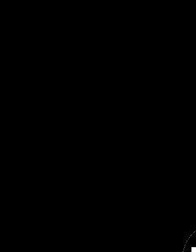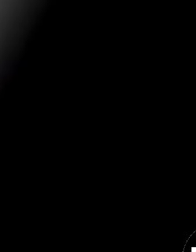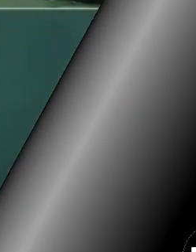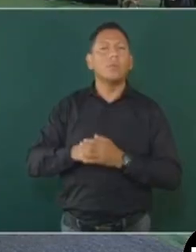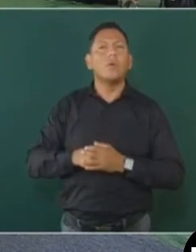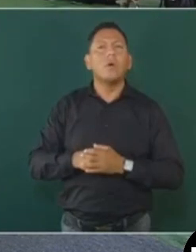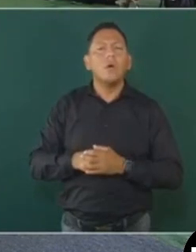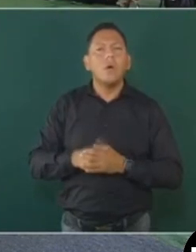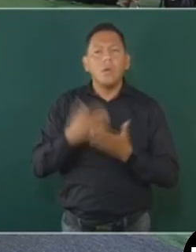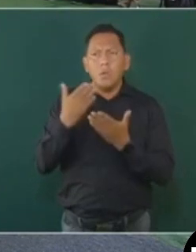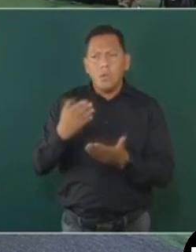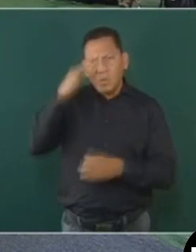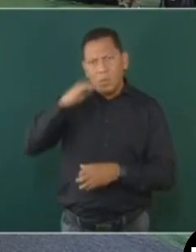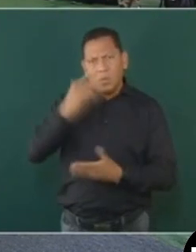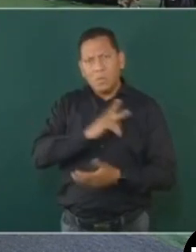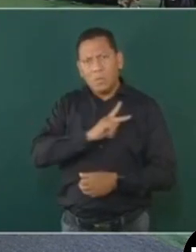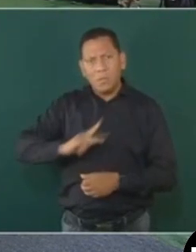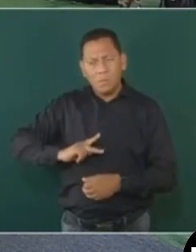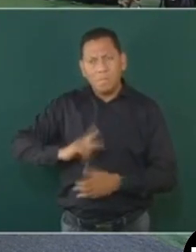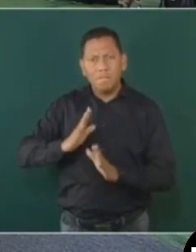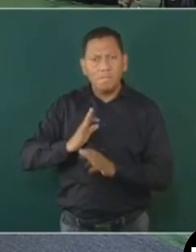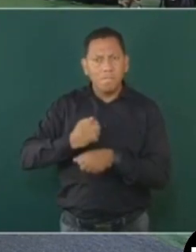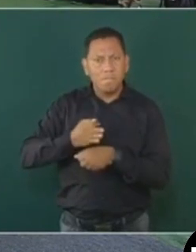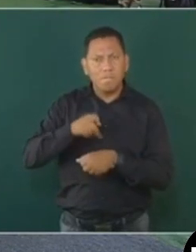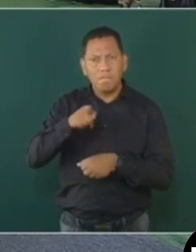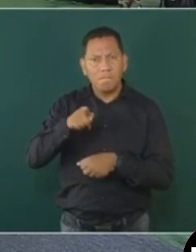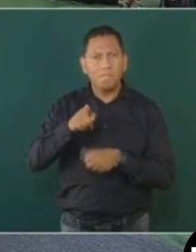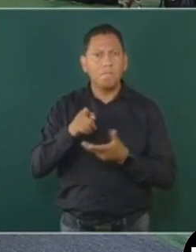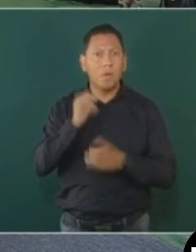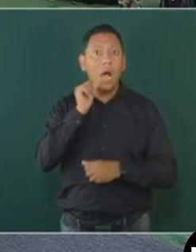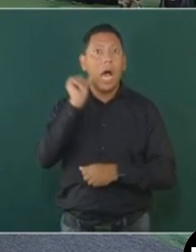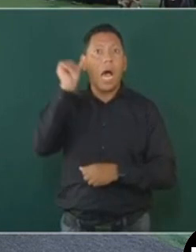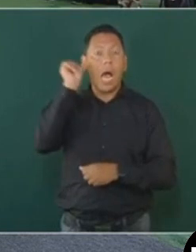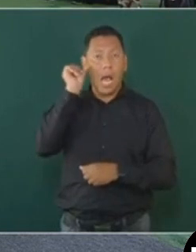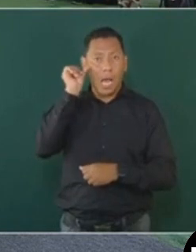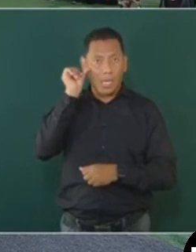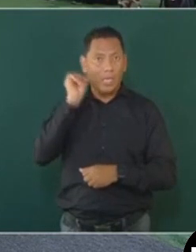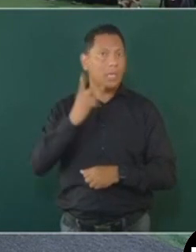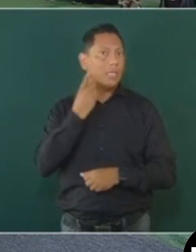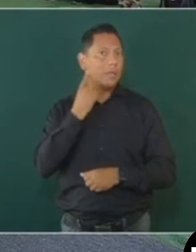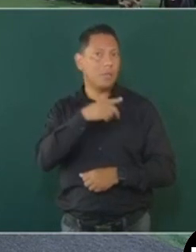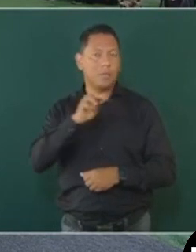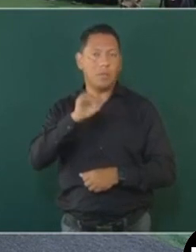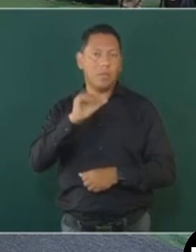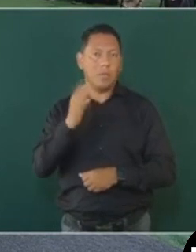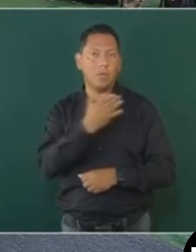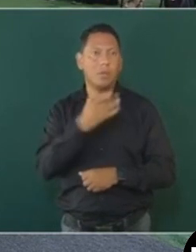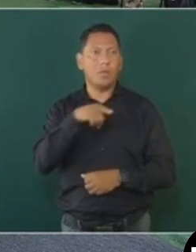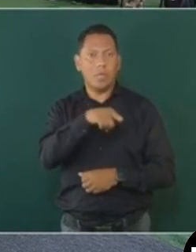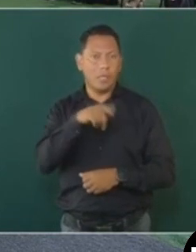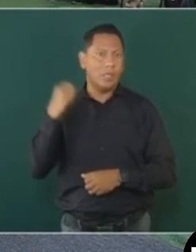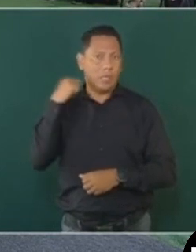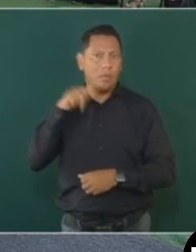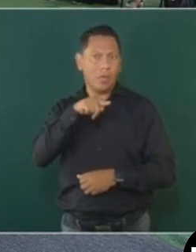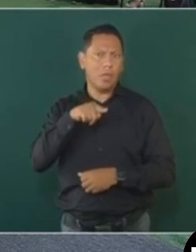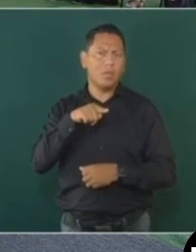Señor presidente, aprovechando la coyuntura que se dio el día de ayer, el diputado Mario Yergo, diputado tabasqueño,